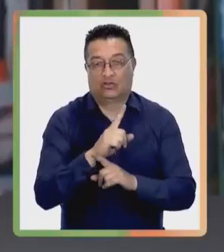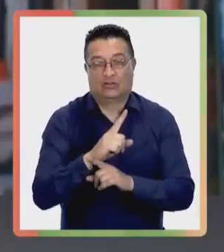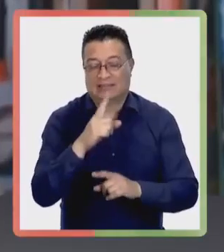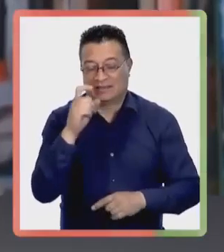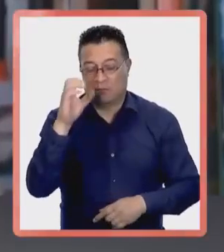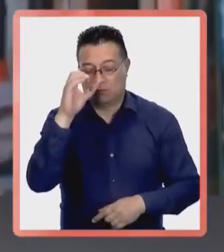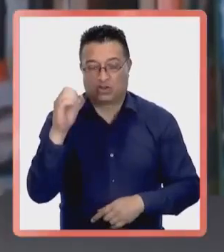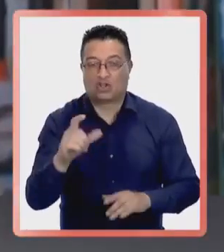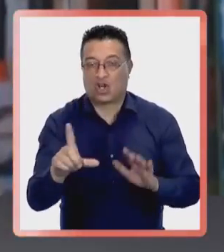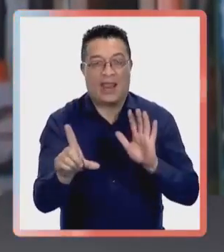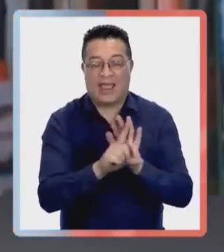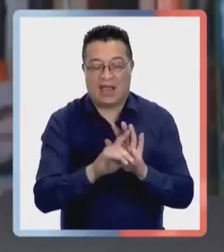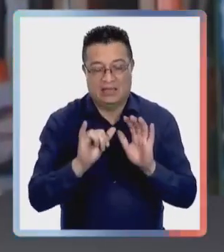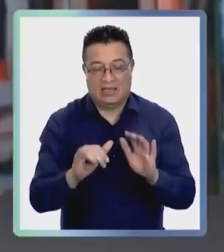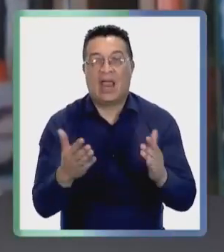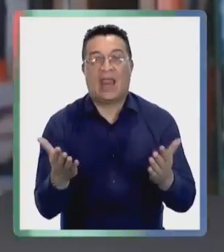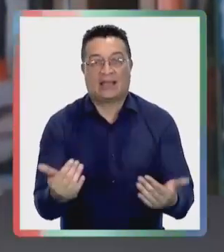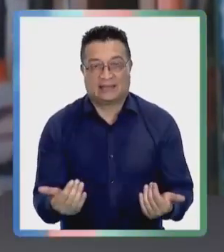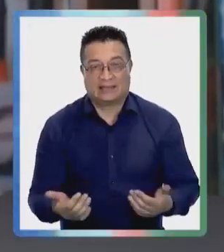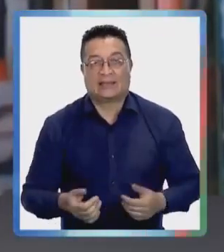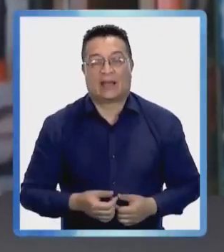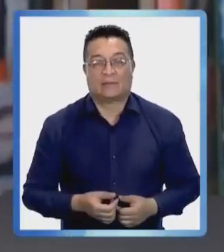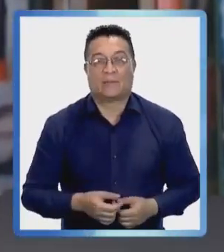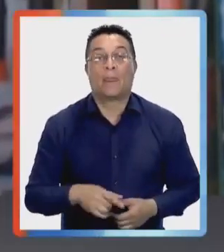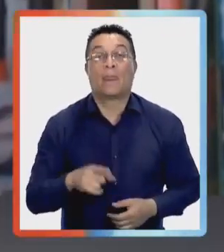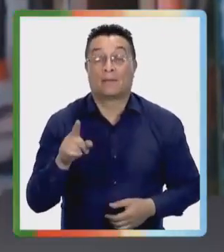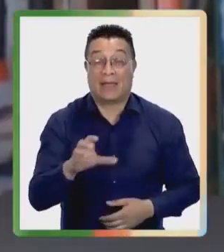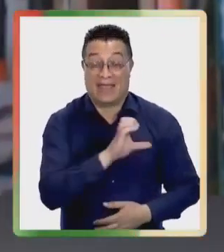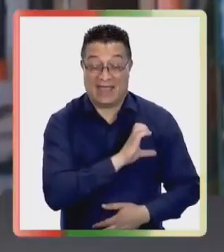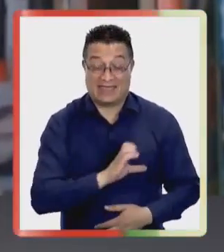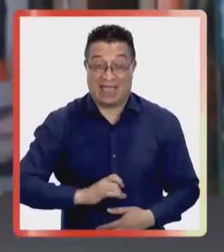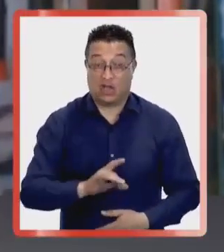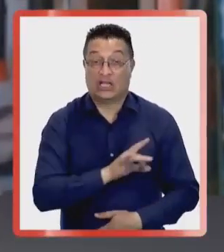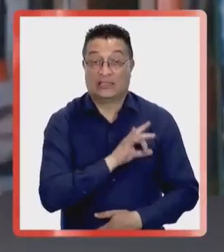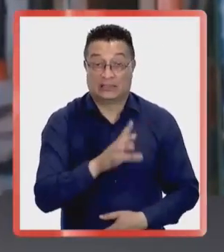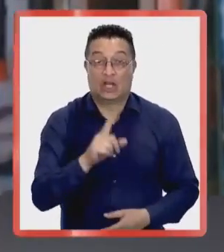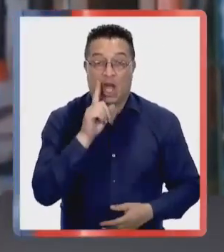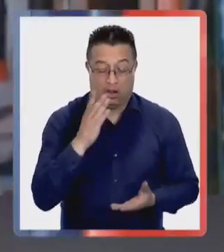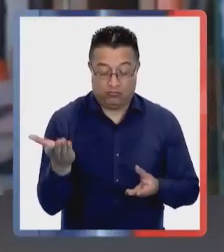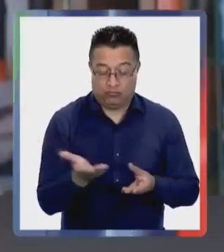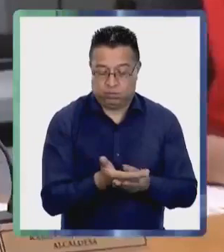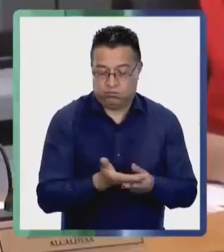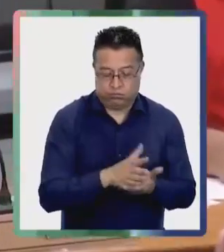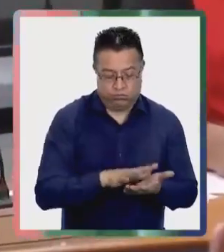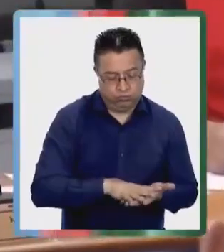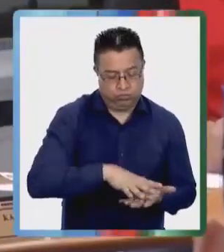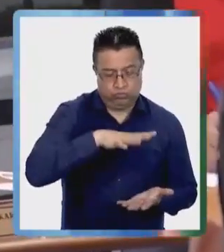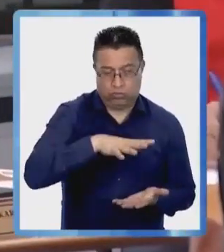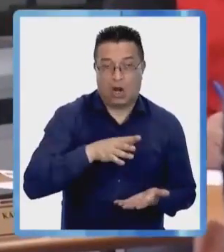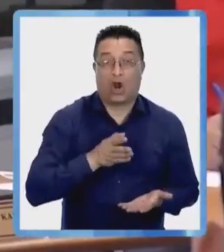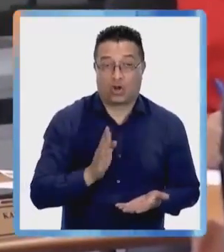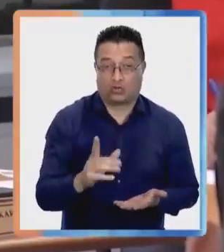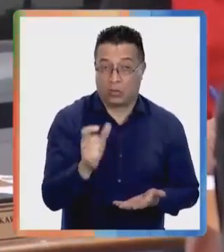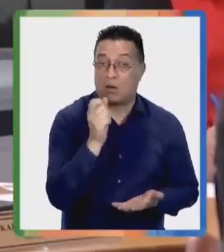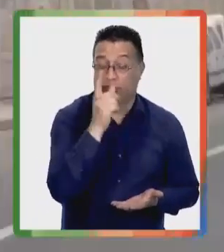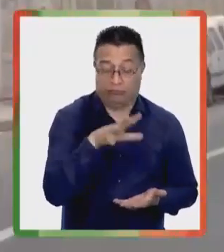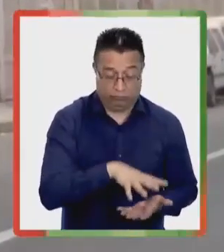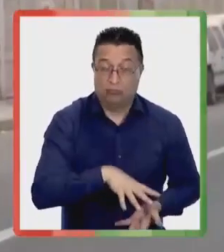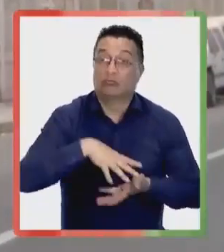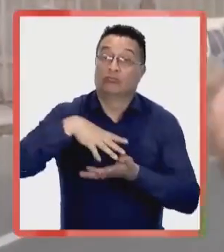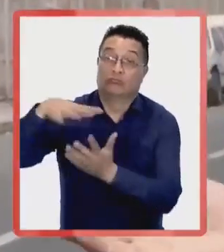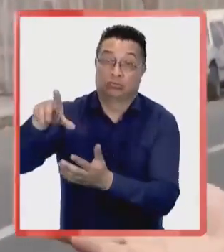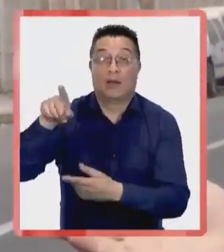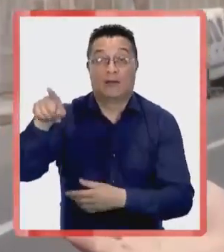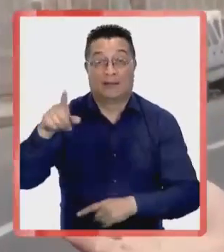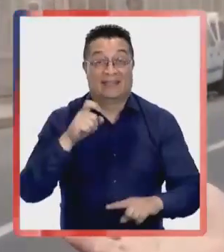Ministerio Público de nuestro país que es totalmente y absolutamente legítimo y necesario. Mientras el Estado de